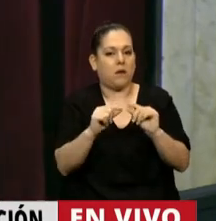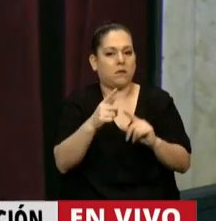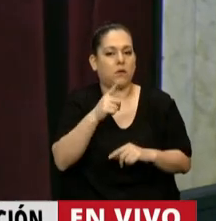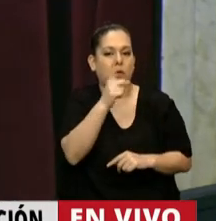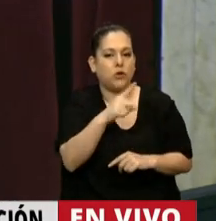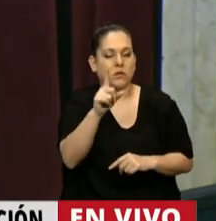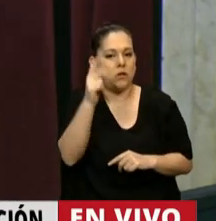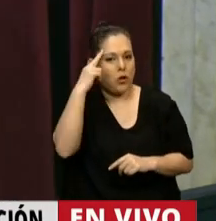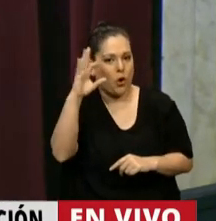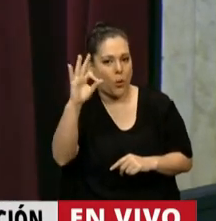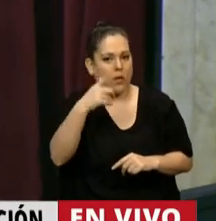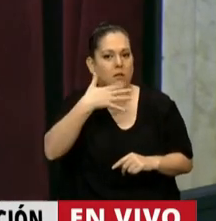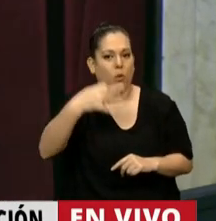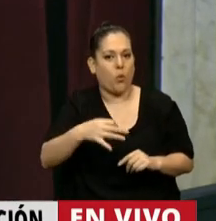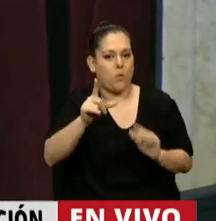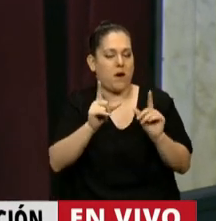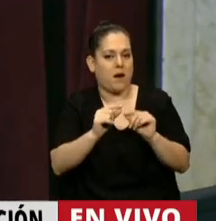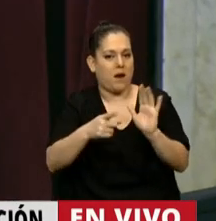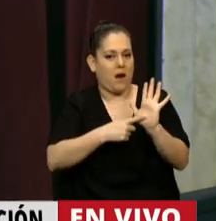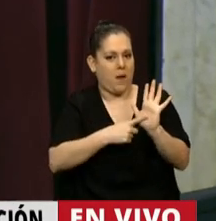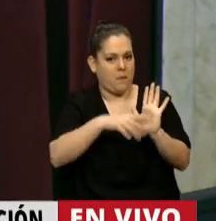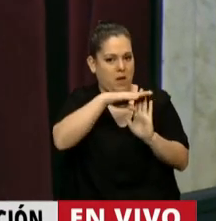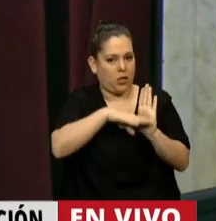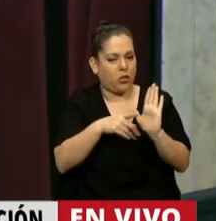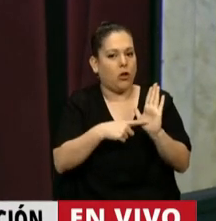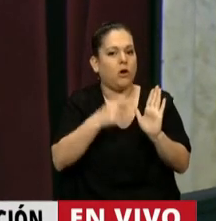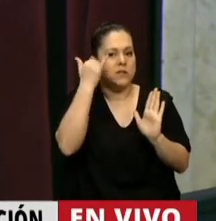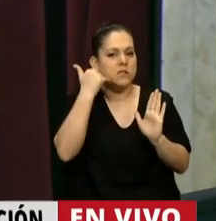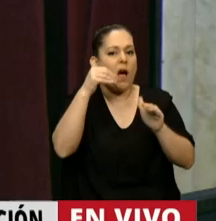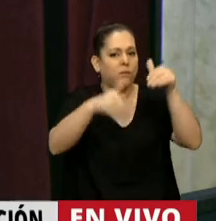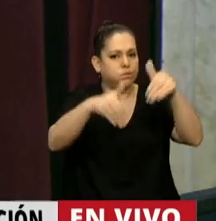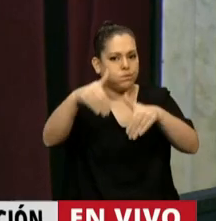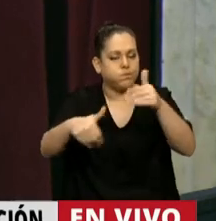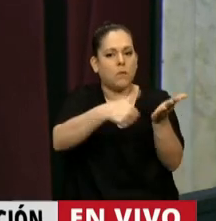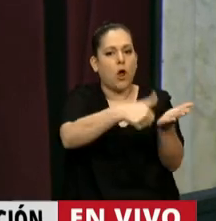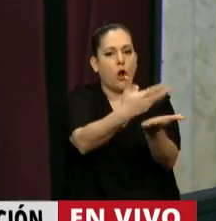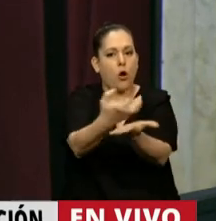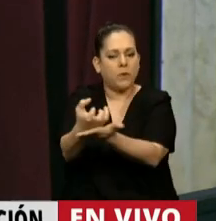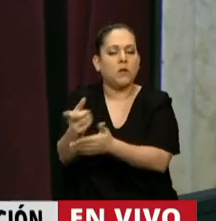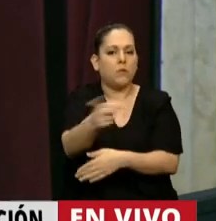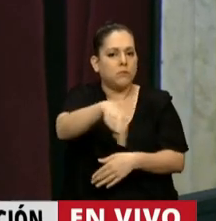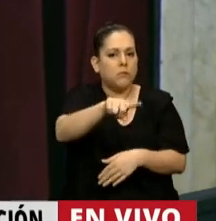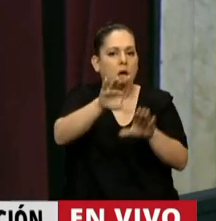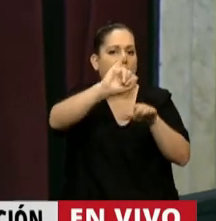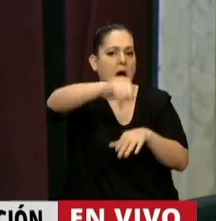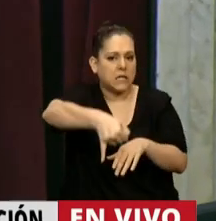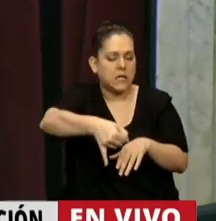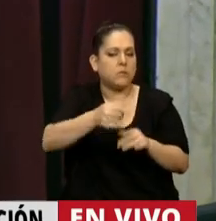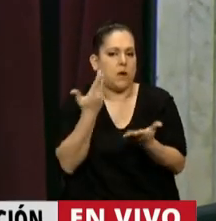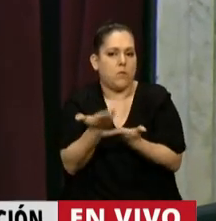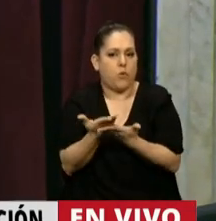190 del reglamento, entendiéndose efectuada la votación nominal mediante la propuesta y aceptación de la misma